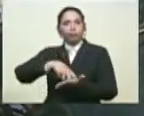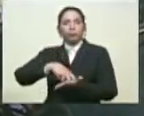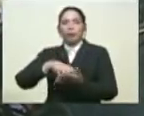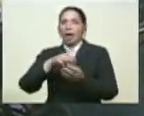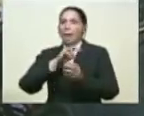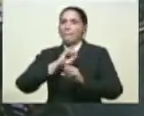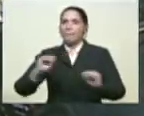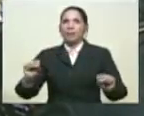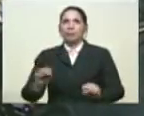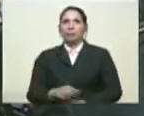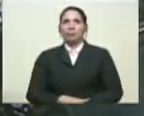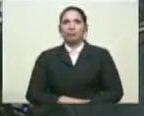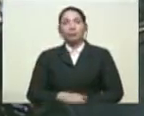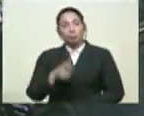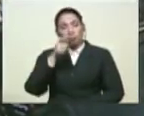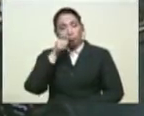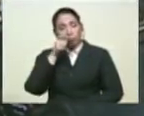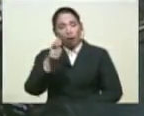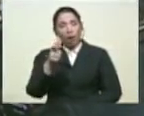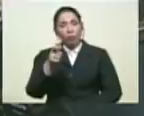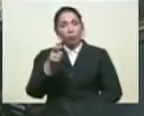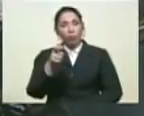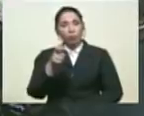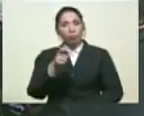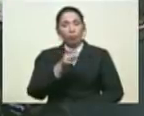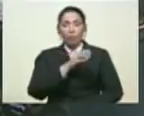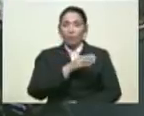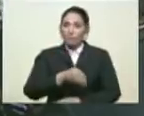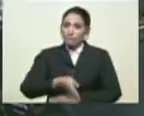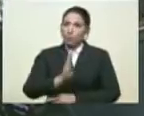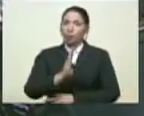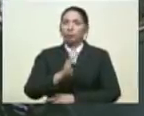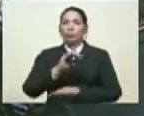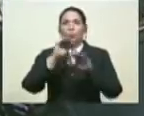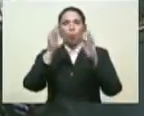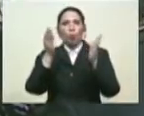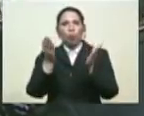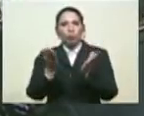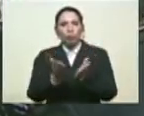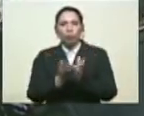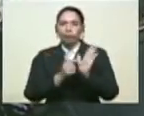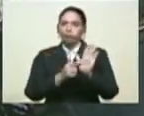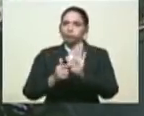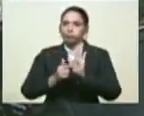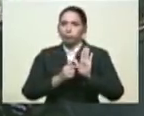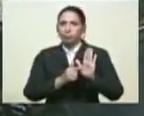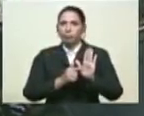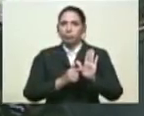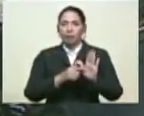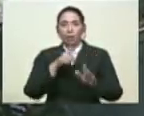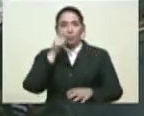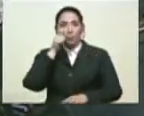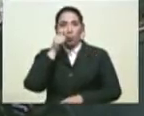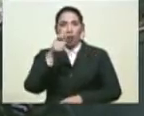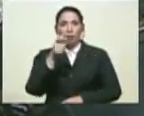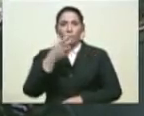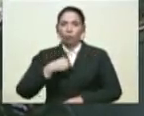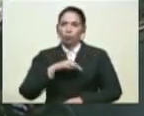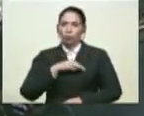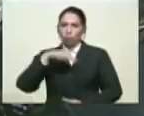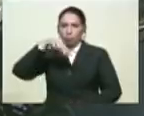Ese pueblo que le ha dado lecciones al mundo entero. Ese pueblo por el cual estamos aquí de pie,